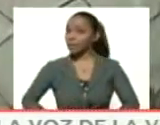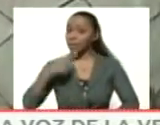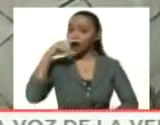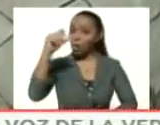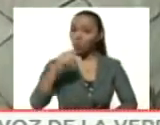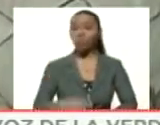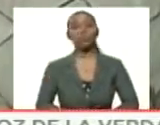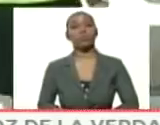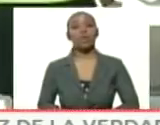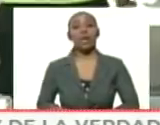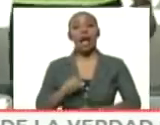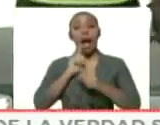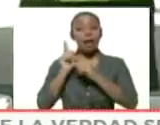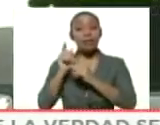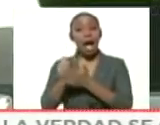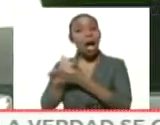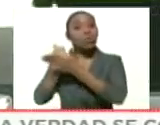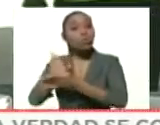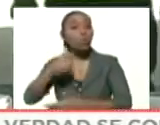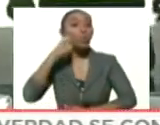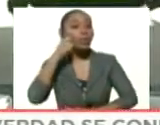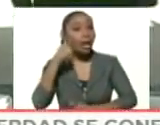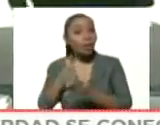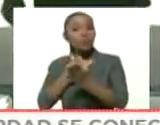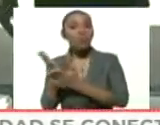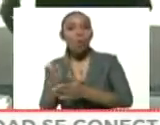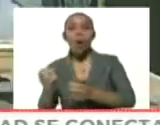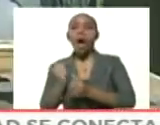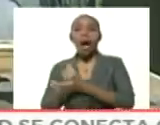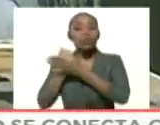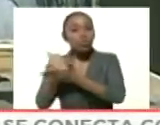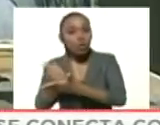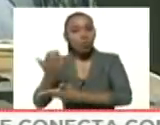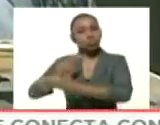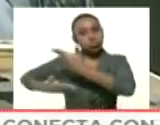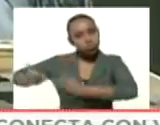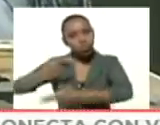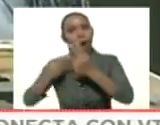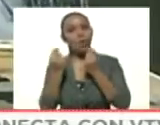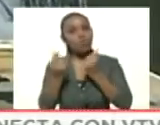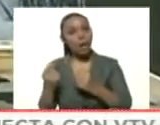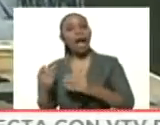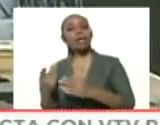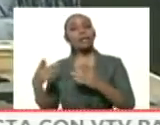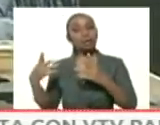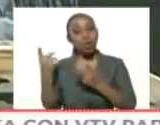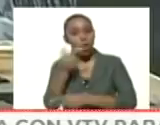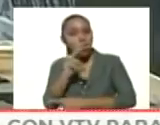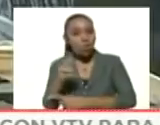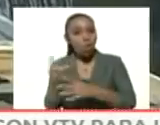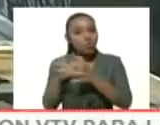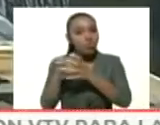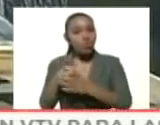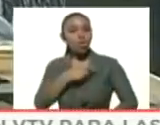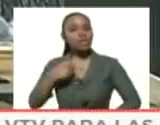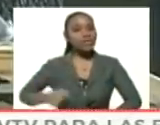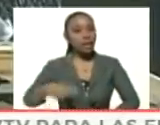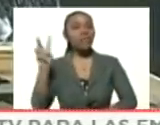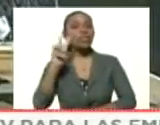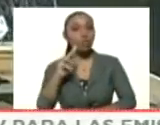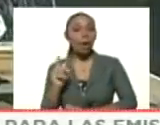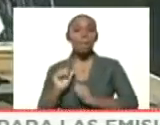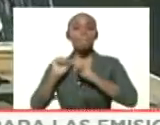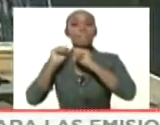Maduro, a través de este ayudo humanitario, a través de la cooperación económica entre China y Venezuela, empezamos a